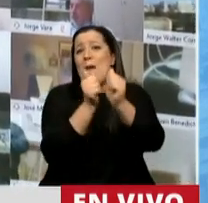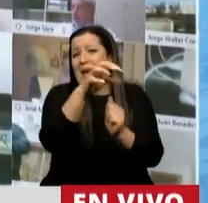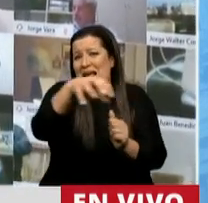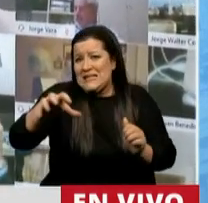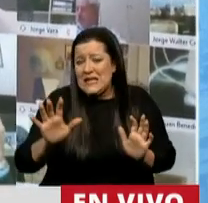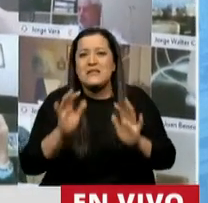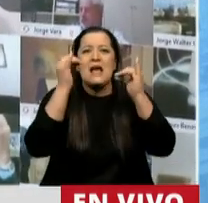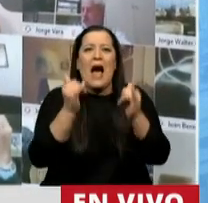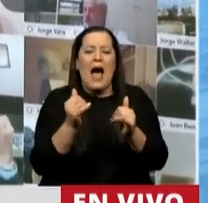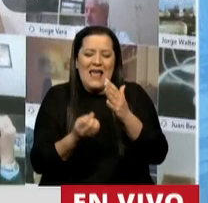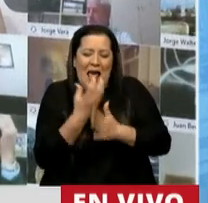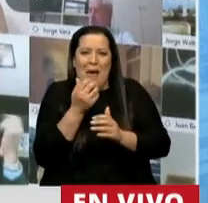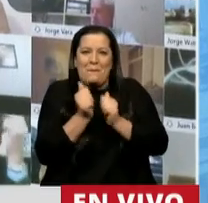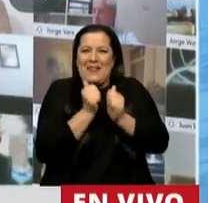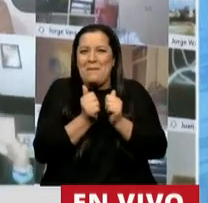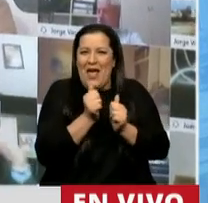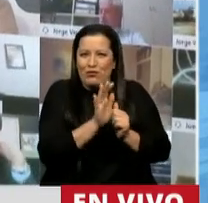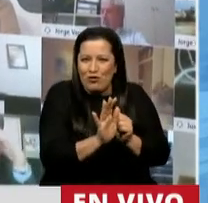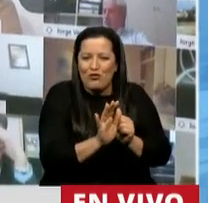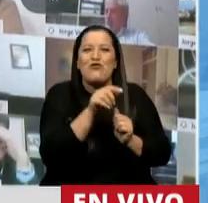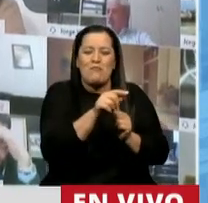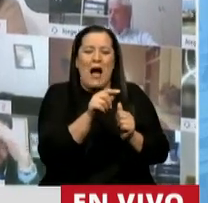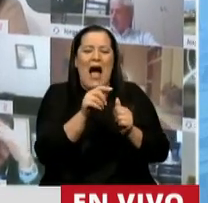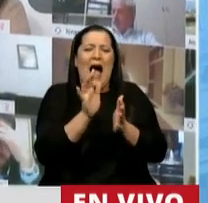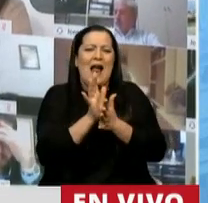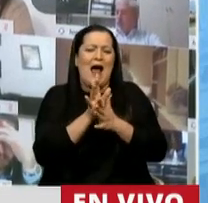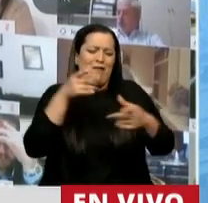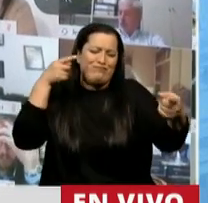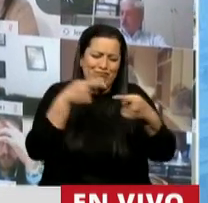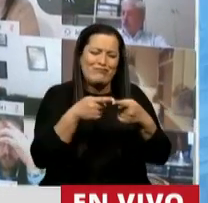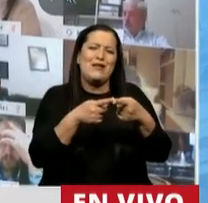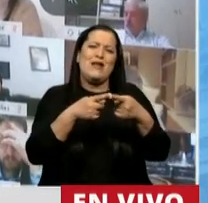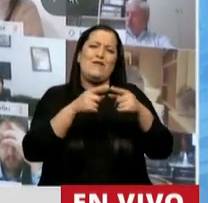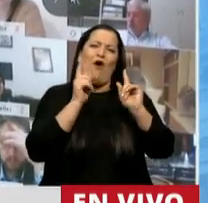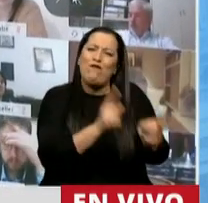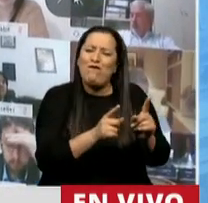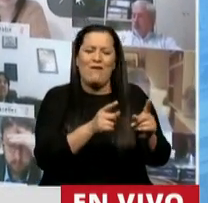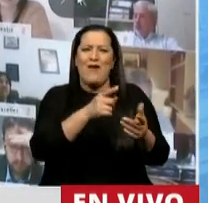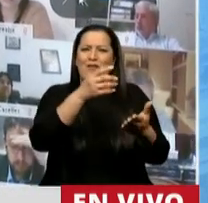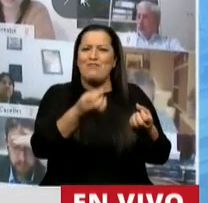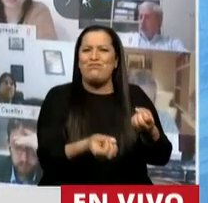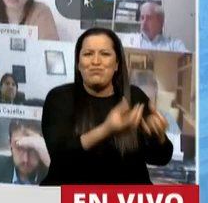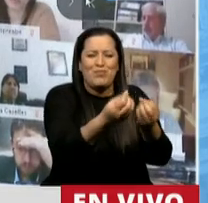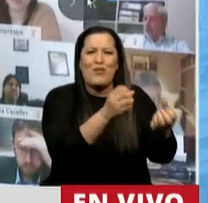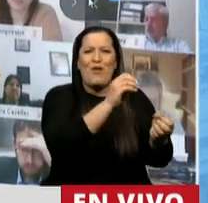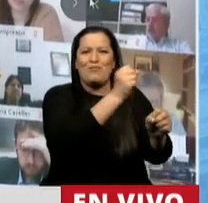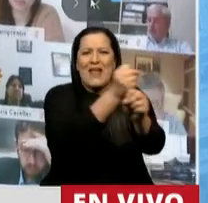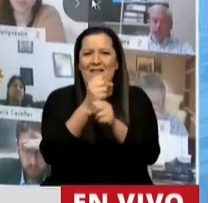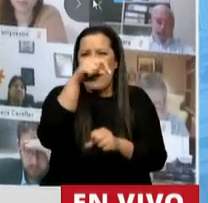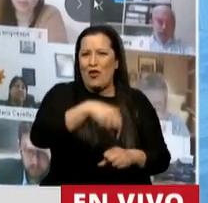sus emprendimientos aquí, que apuestan a la Argentina, que generan trabajo aquí, aquellos que